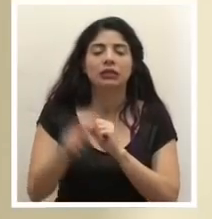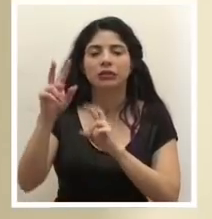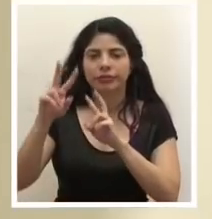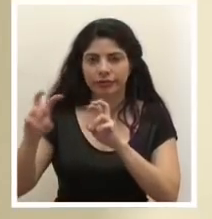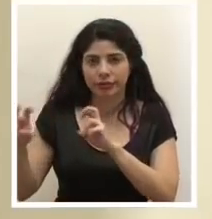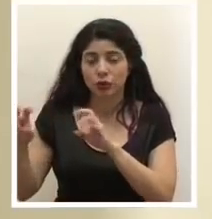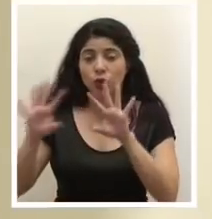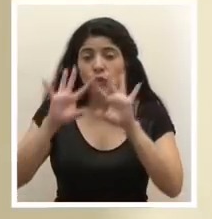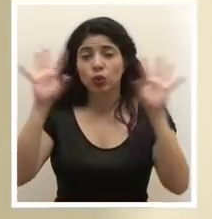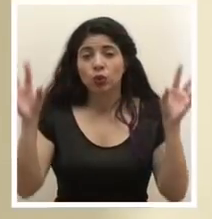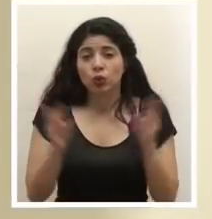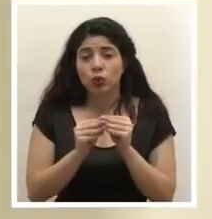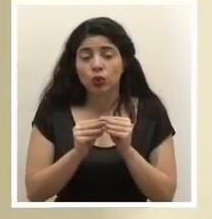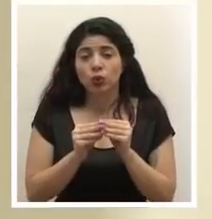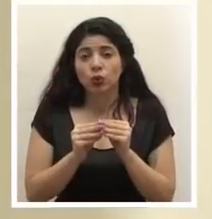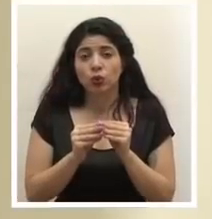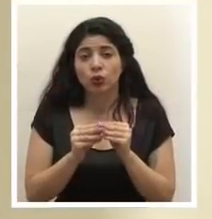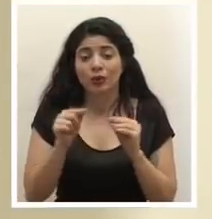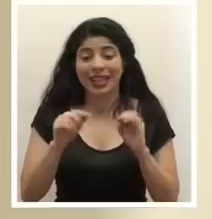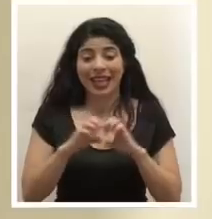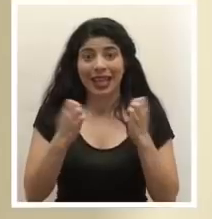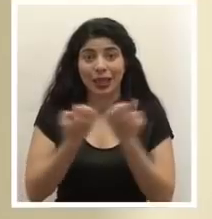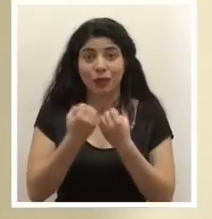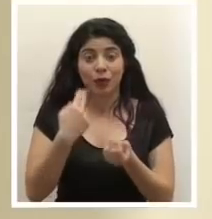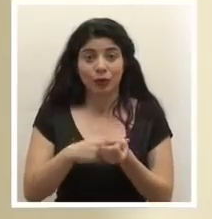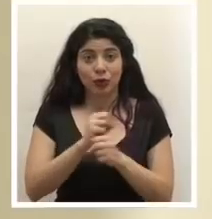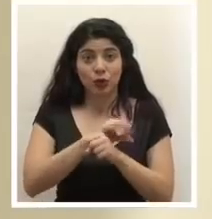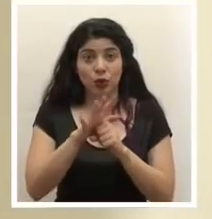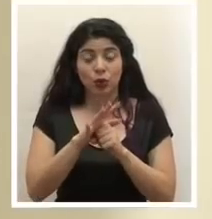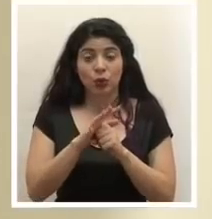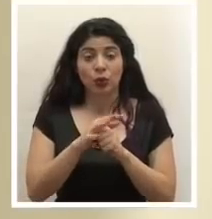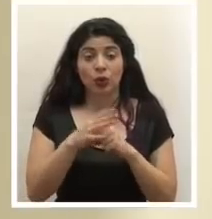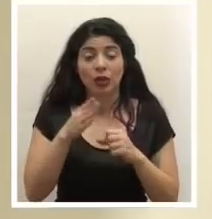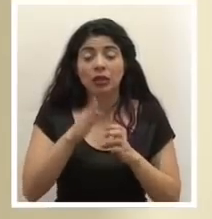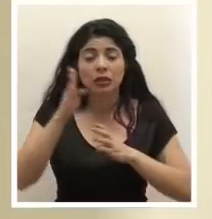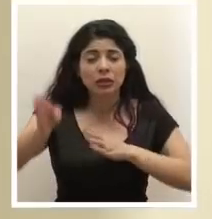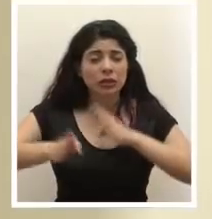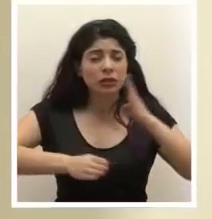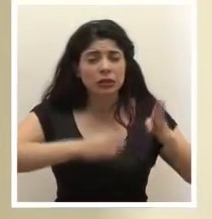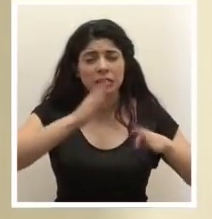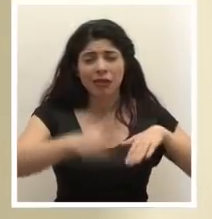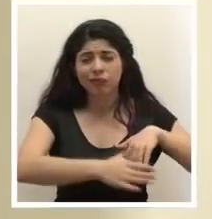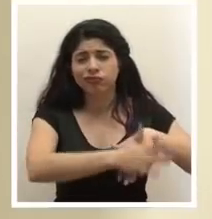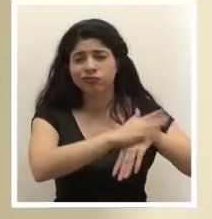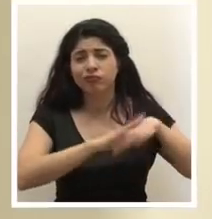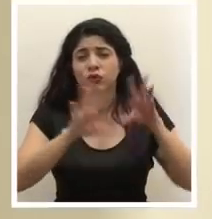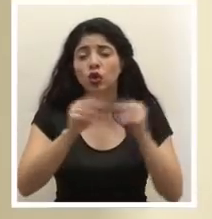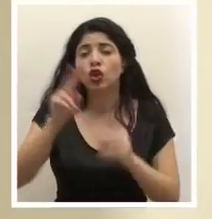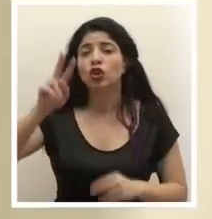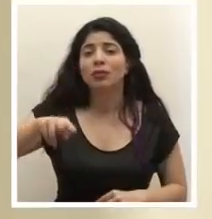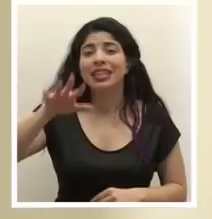Para un total de este equipo de SEACO, que ha estado desplazándose en todo el país, un total de 2